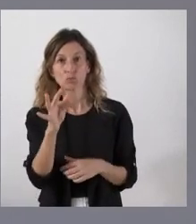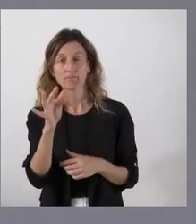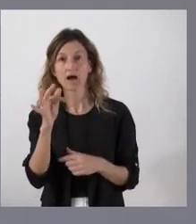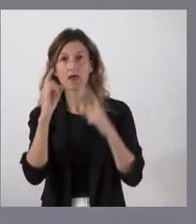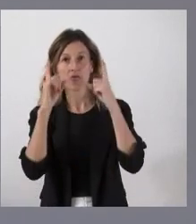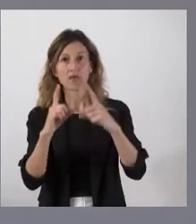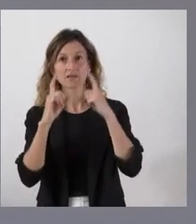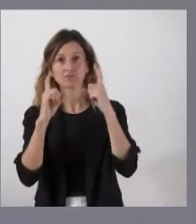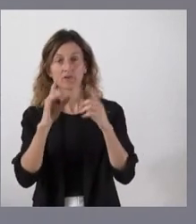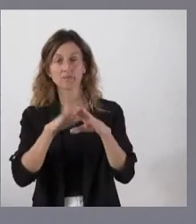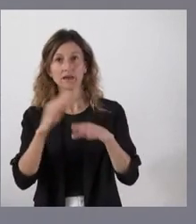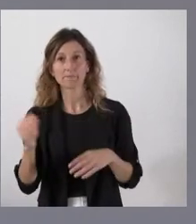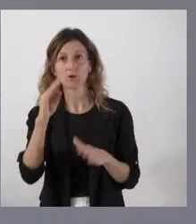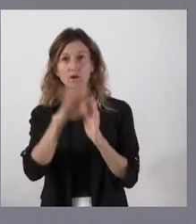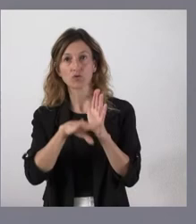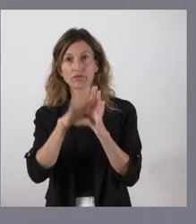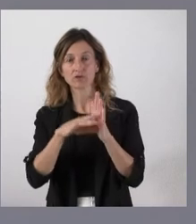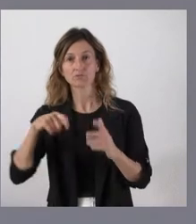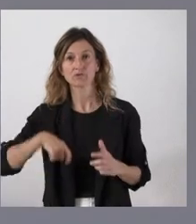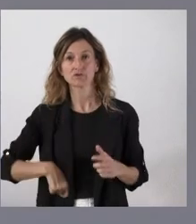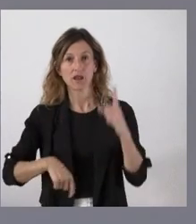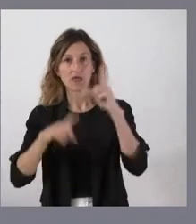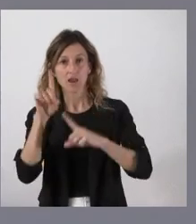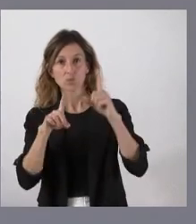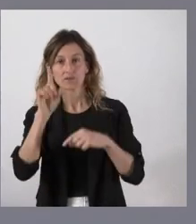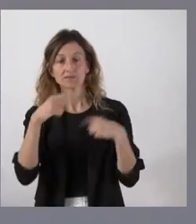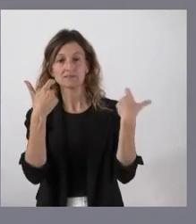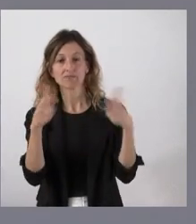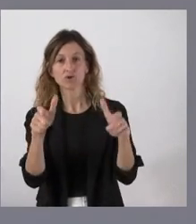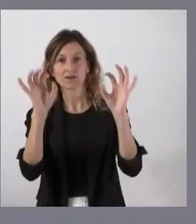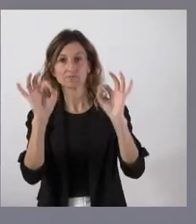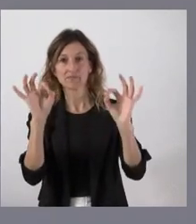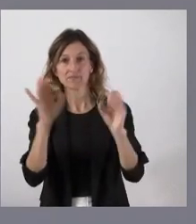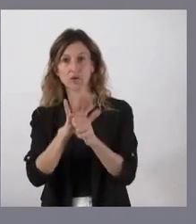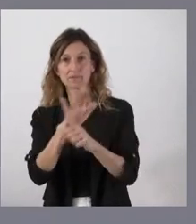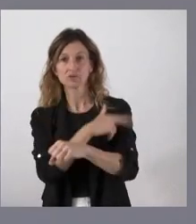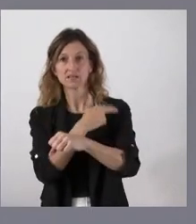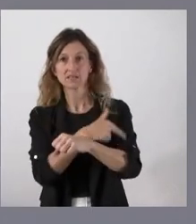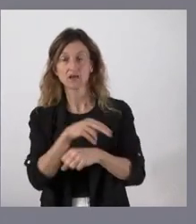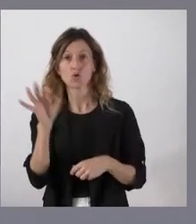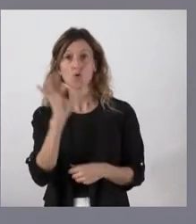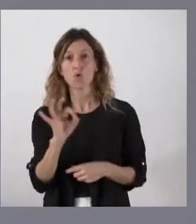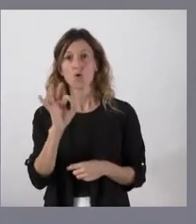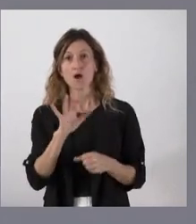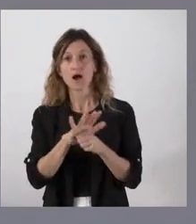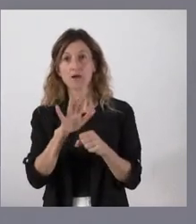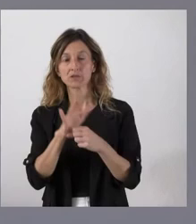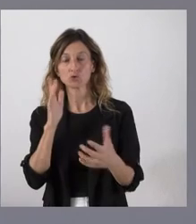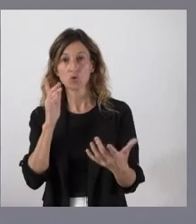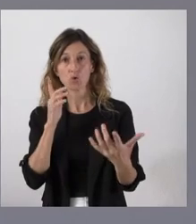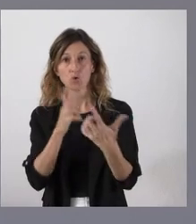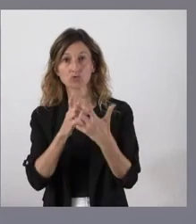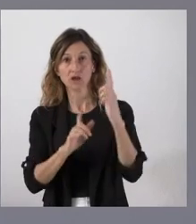esfuerzos de mejora de condiciones de algunos profesionales y algunos sectores específicos en el ámbito sanitario o en el ámbito de la lucha contra incendios.